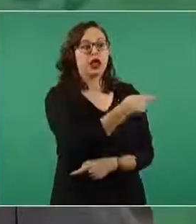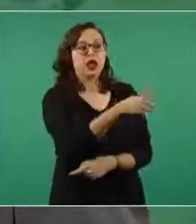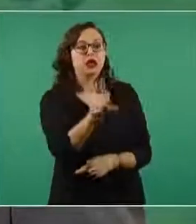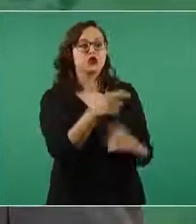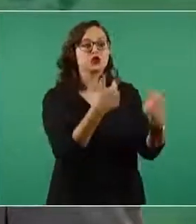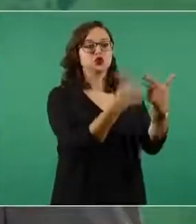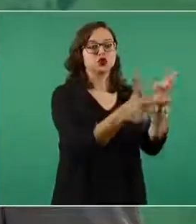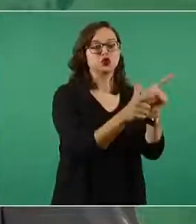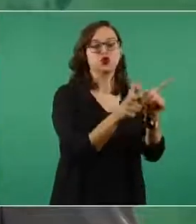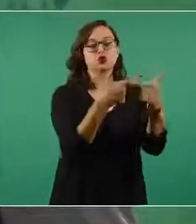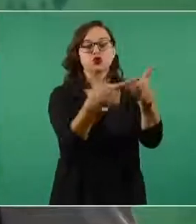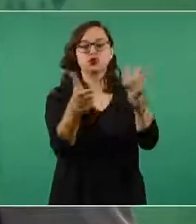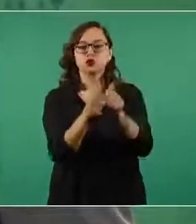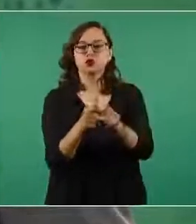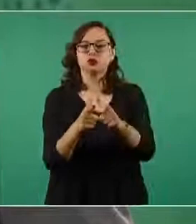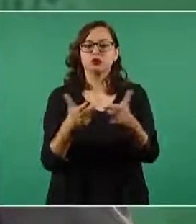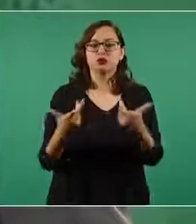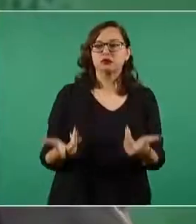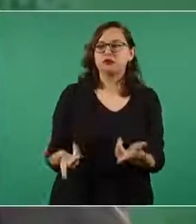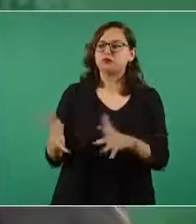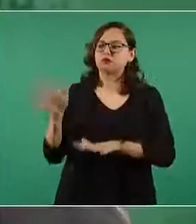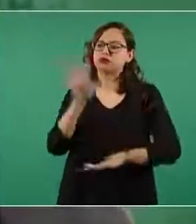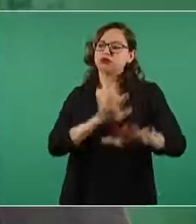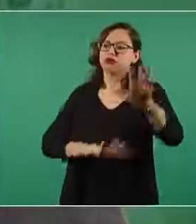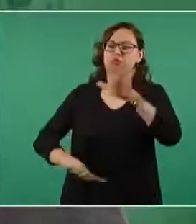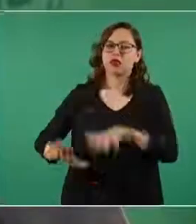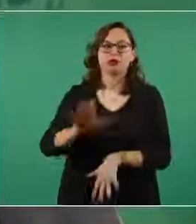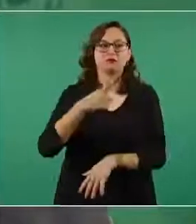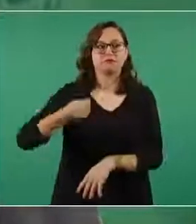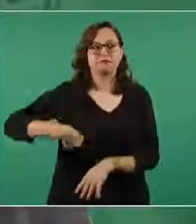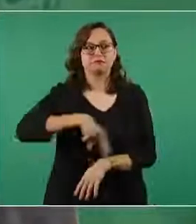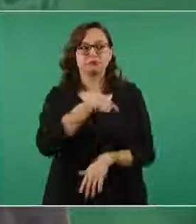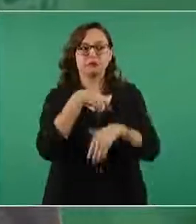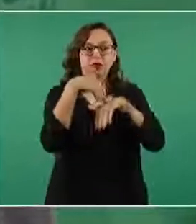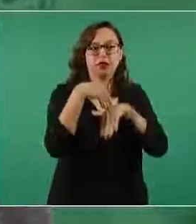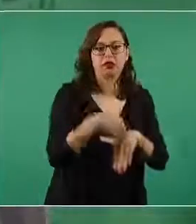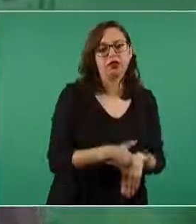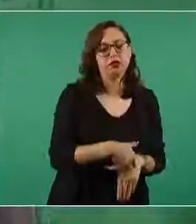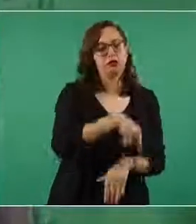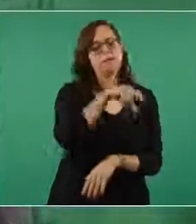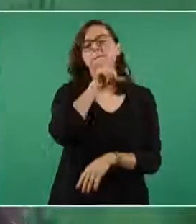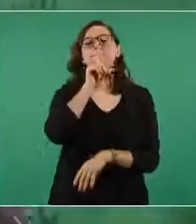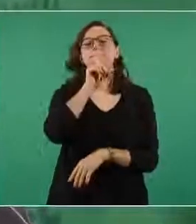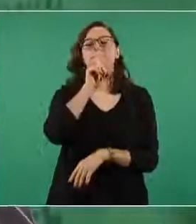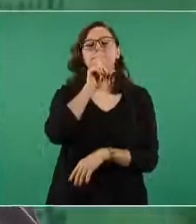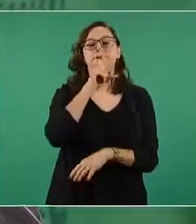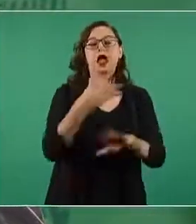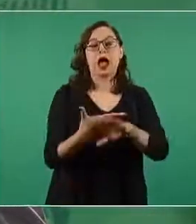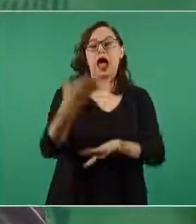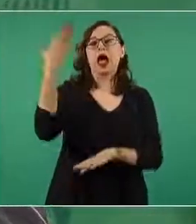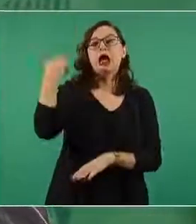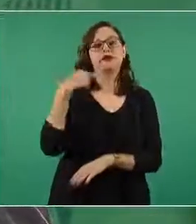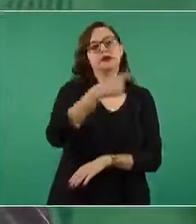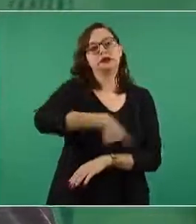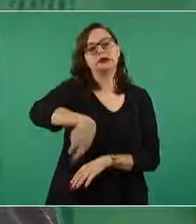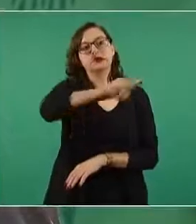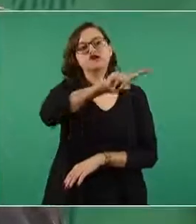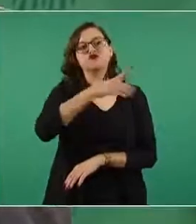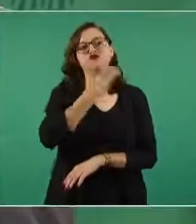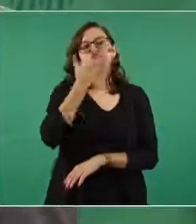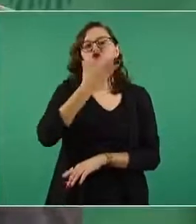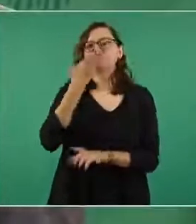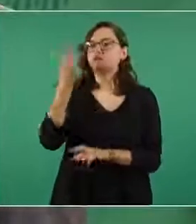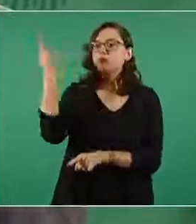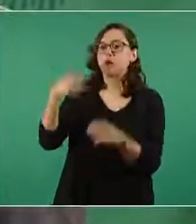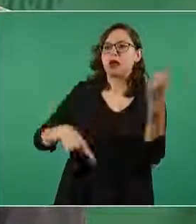grupos de intereses creados, que eran los que antes mandaban y